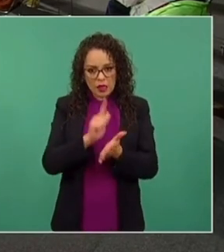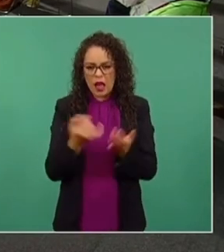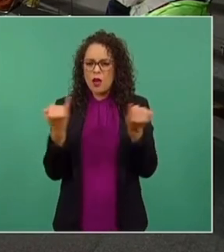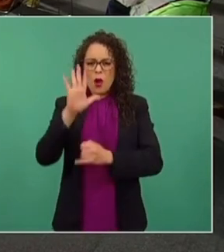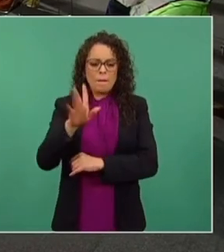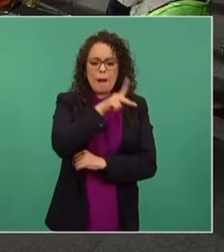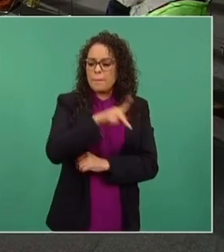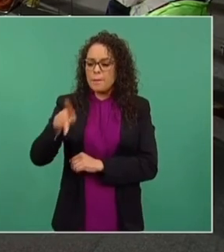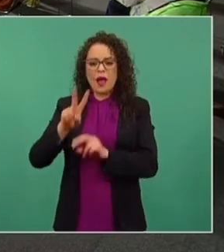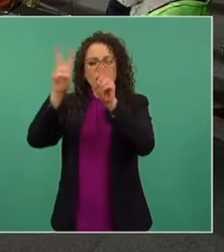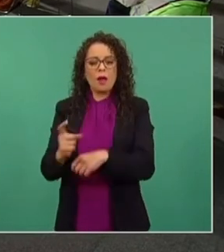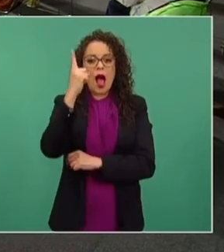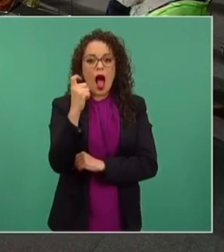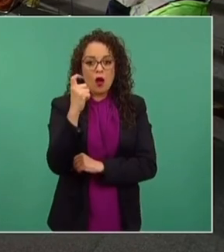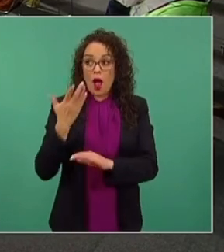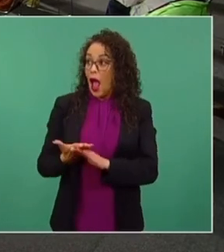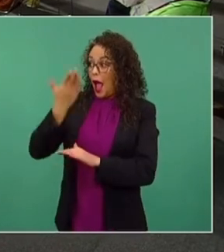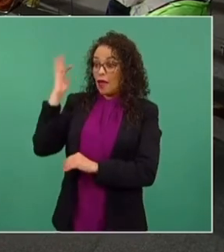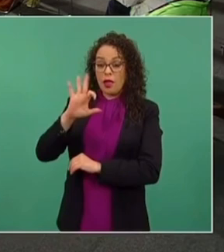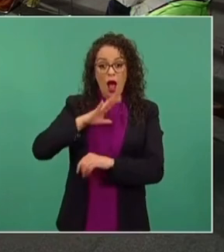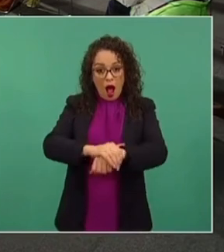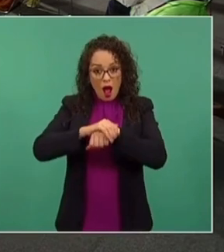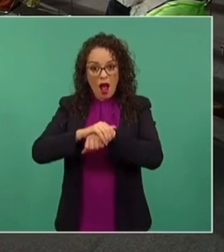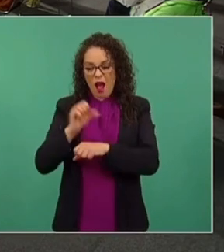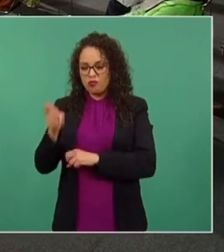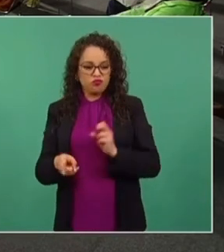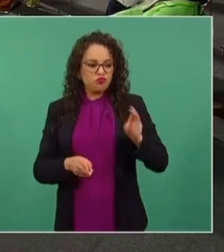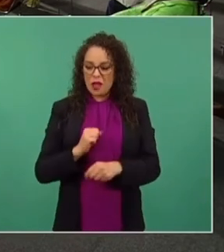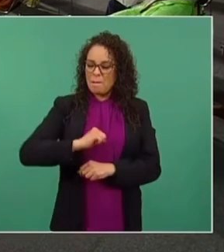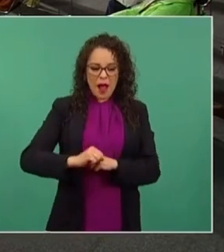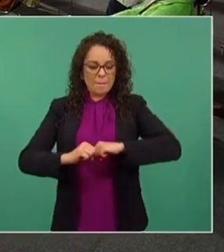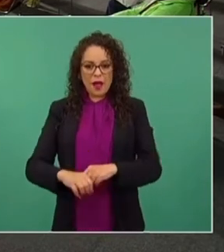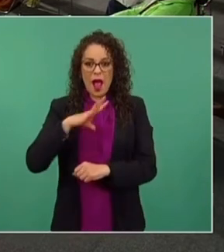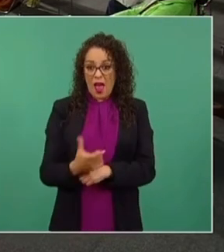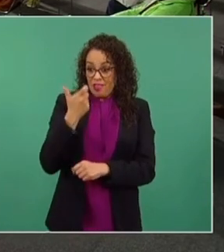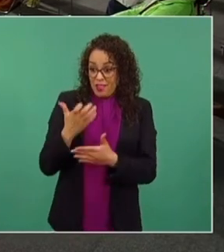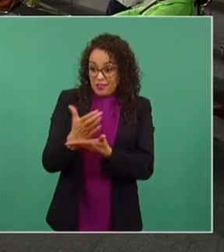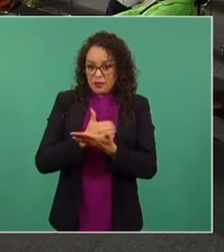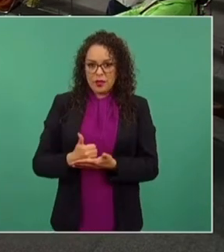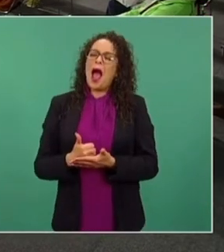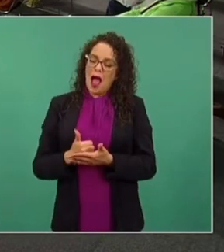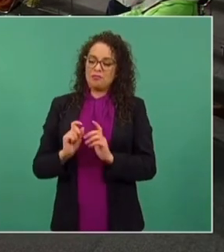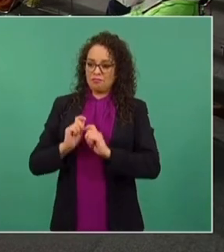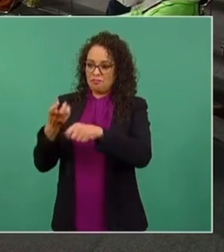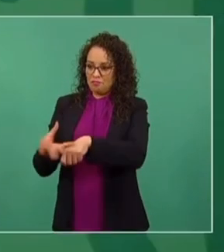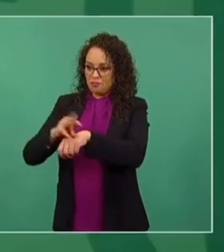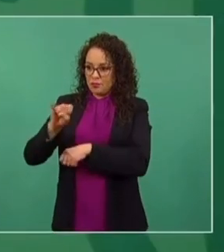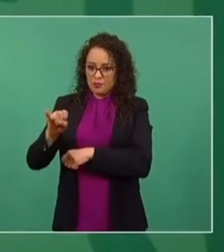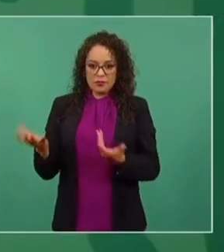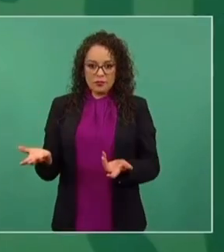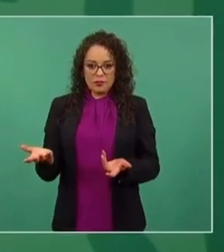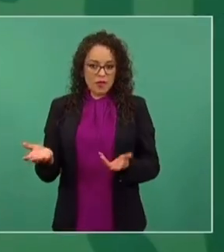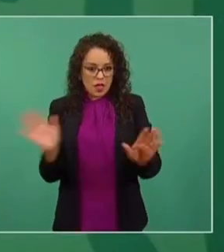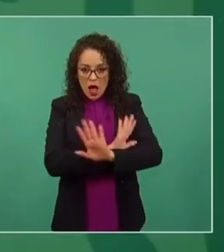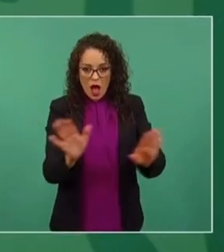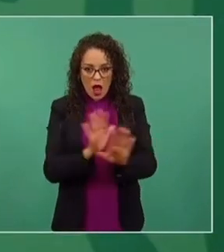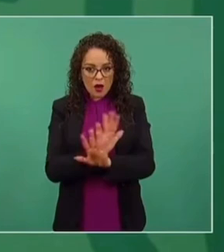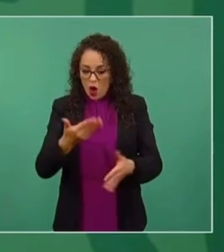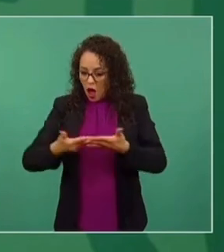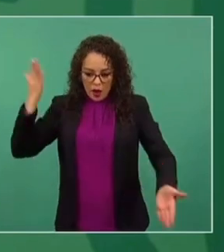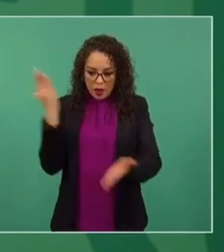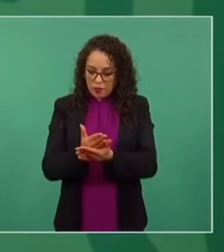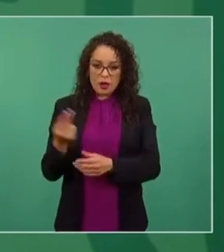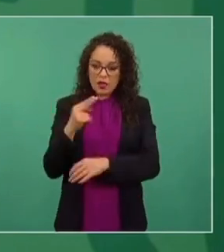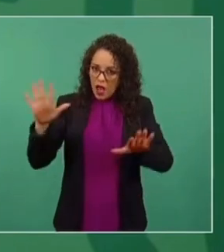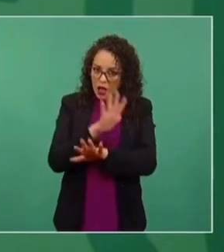si había influencias, si había poder económico de por medio, se podían sacar concesiones. Ya no. Entonces vamos ahora a enderezar en